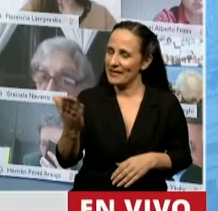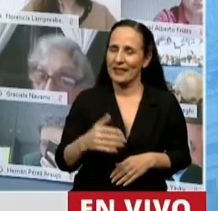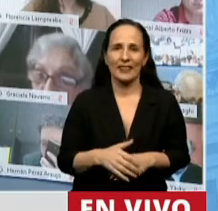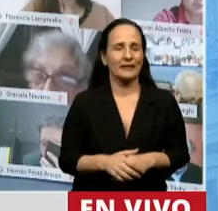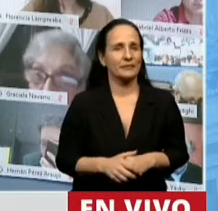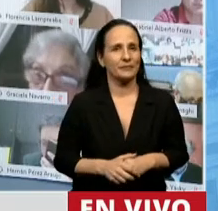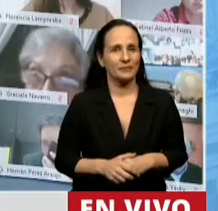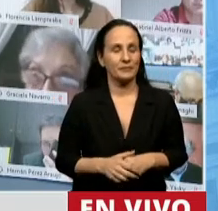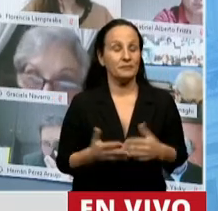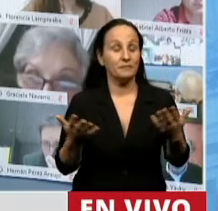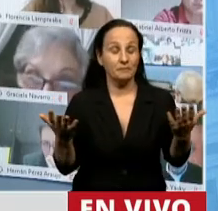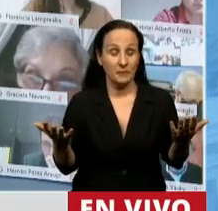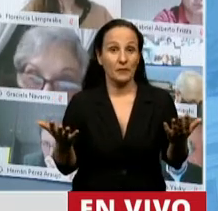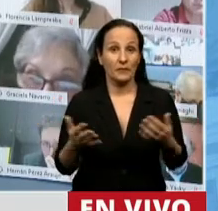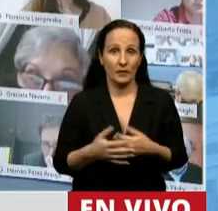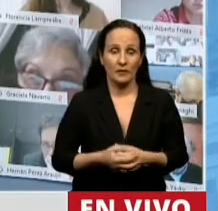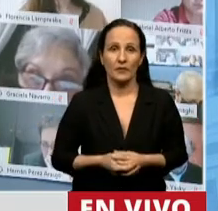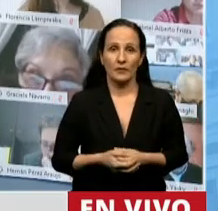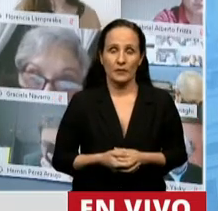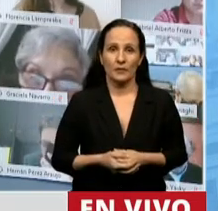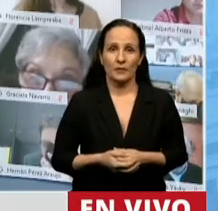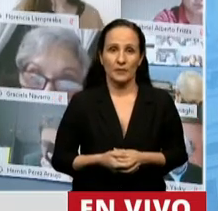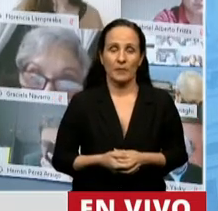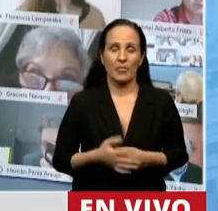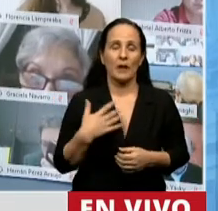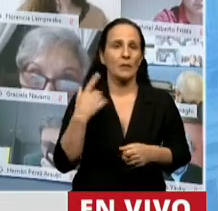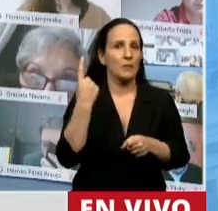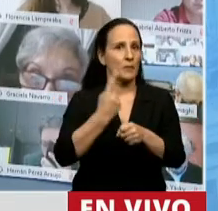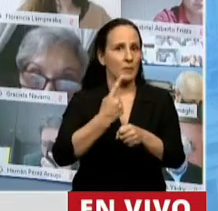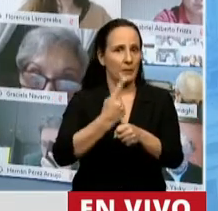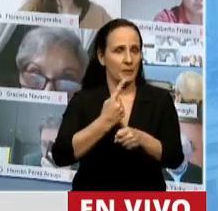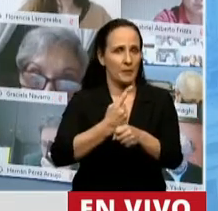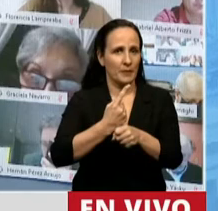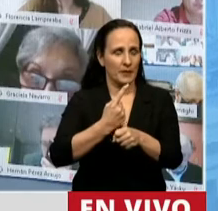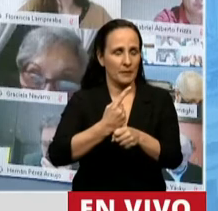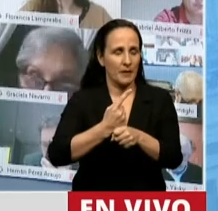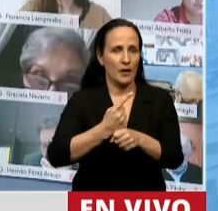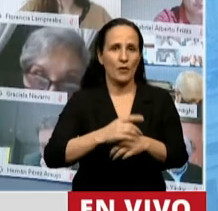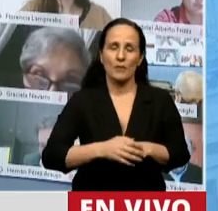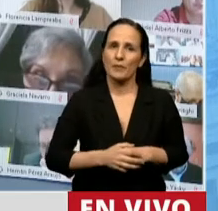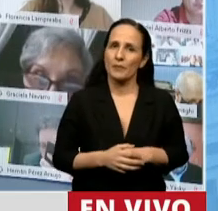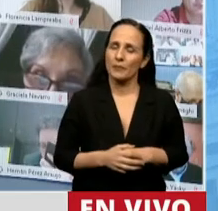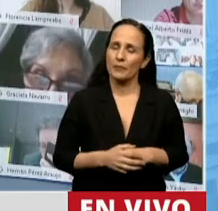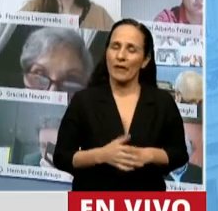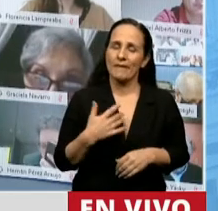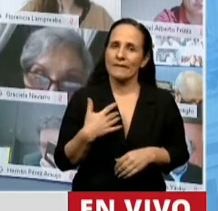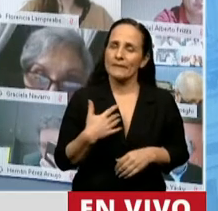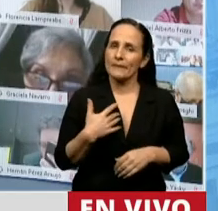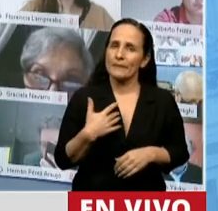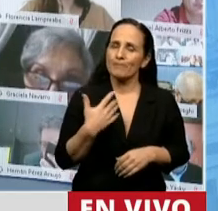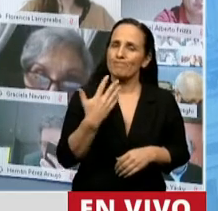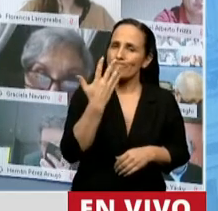Por supuesto que en primer lugar me gustaría